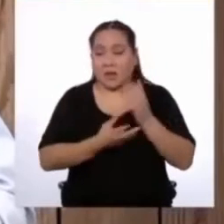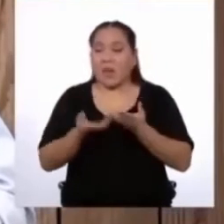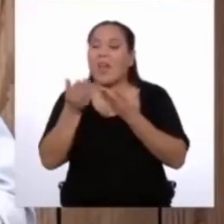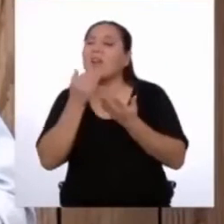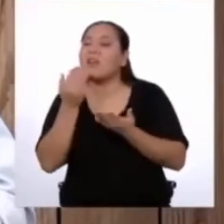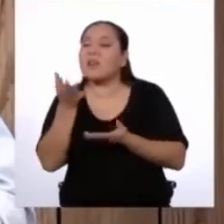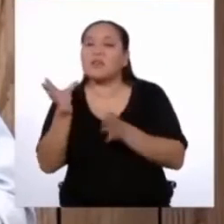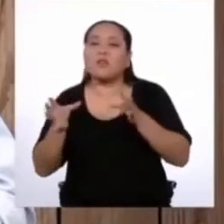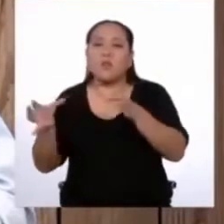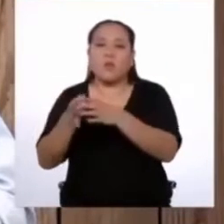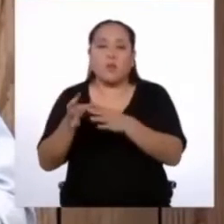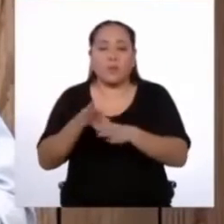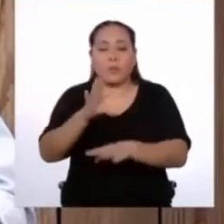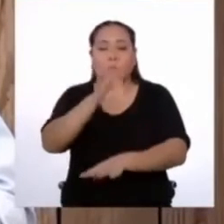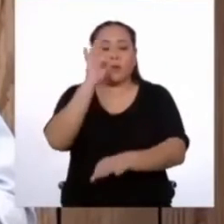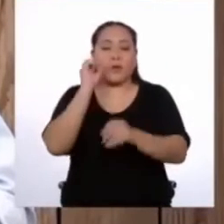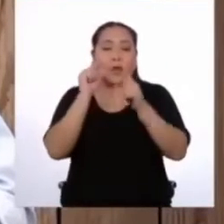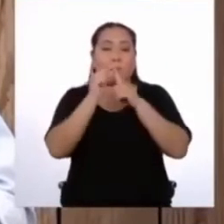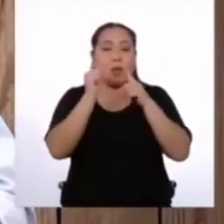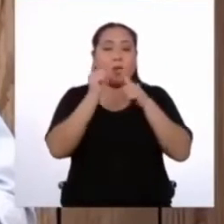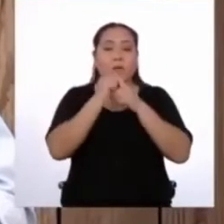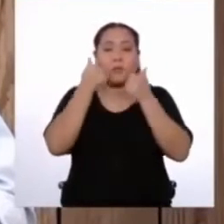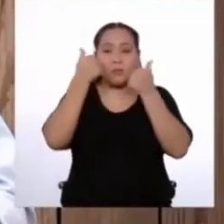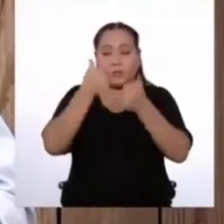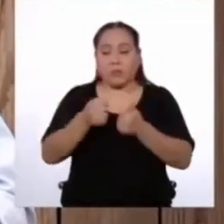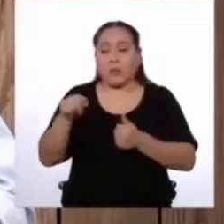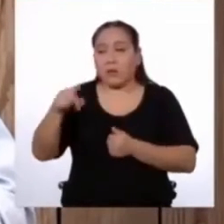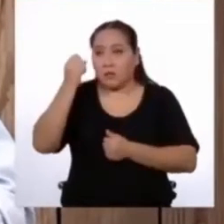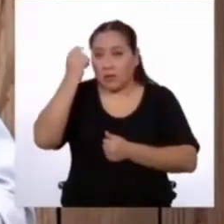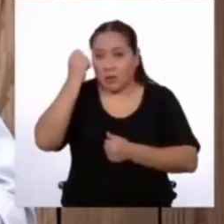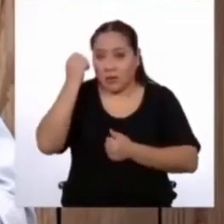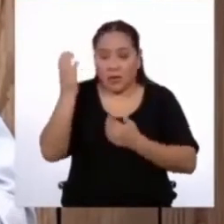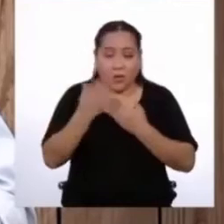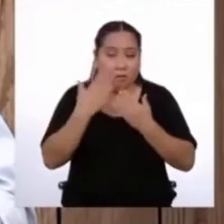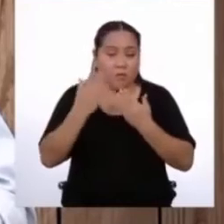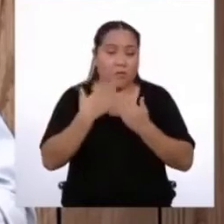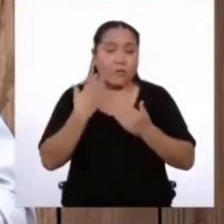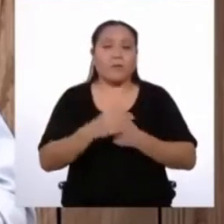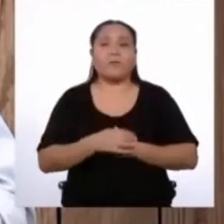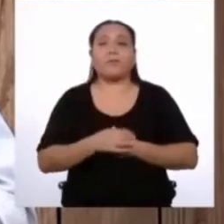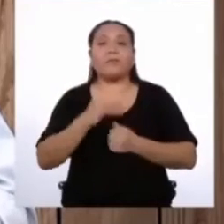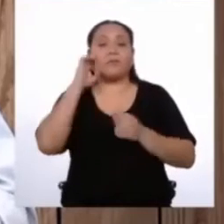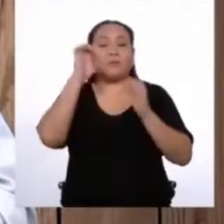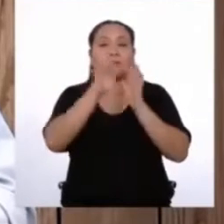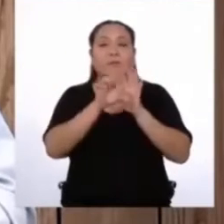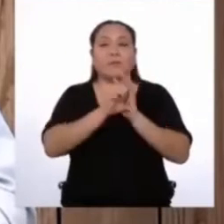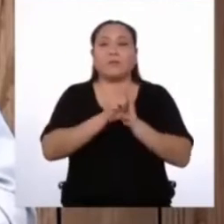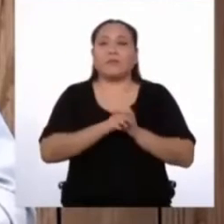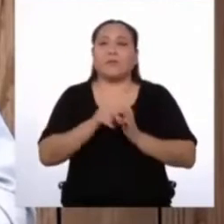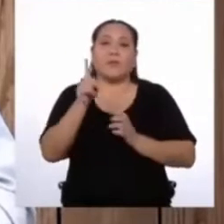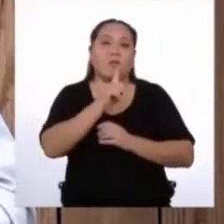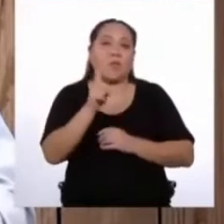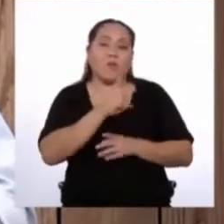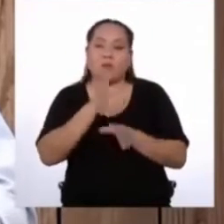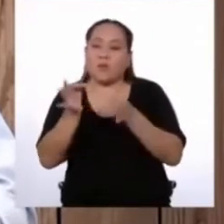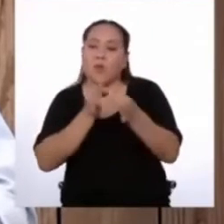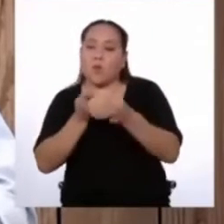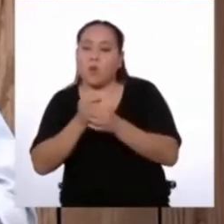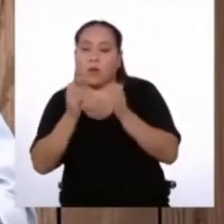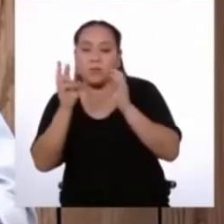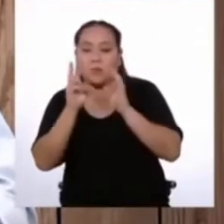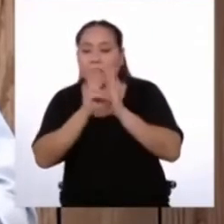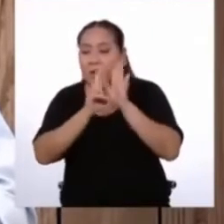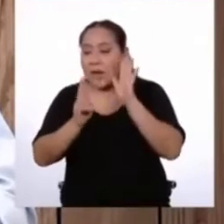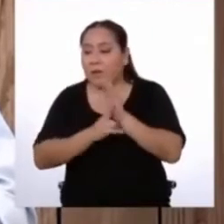sabremos elegir las palabras adecuadas para que nos entiendan con mayor facilidad. Por ejemplo, no es igual de escribir un texto